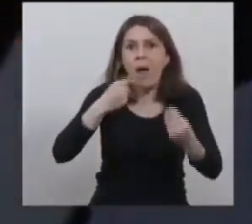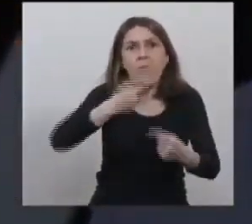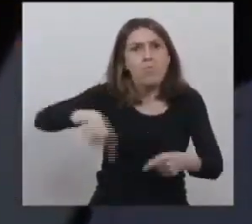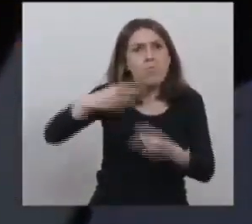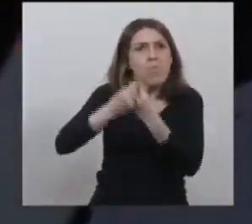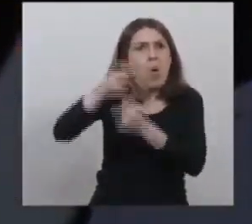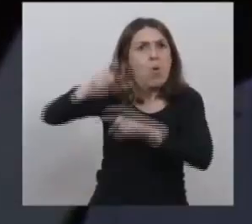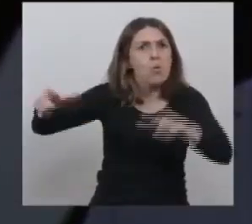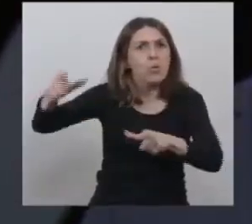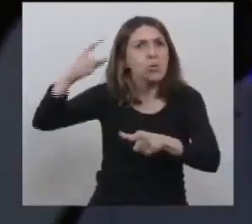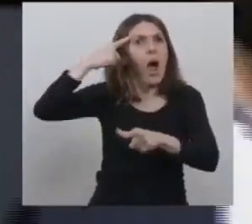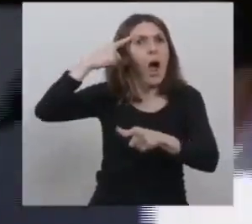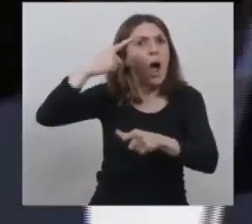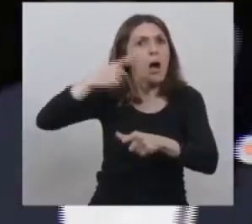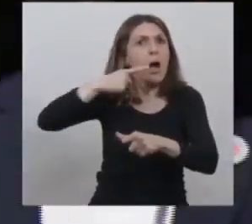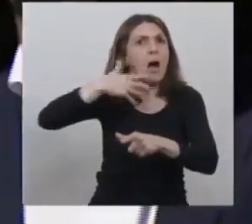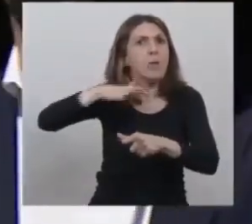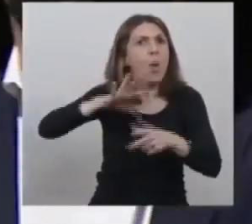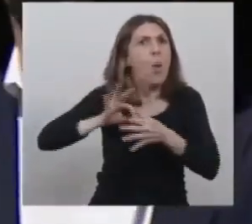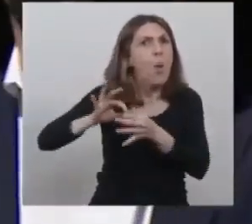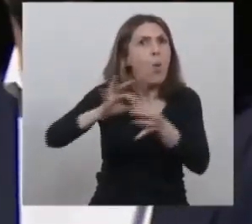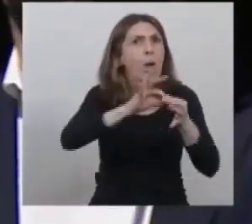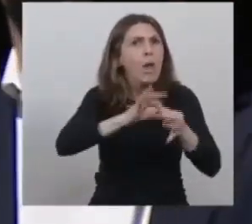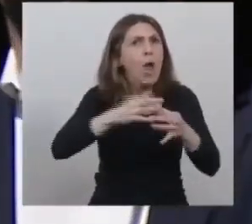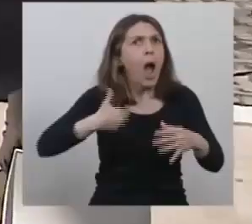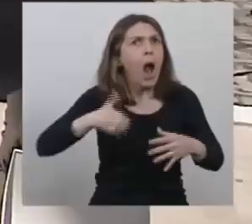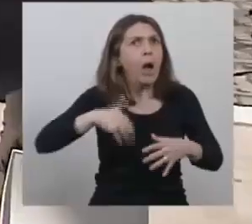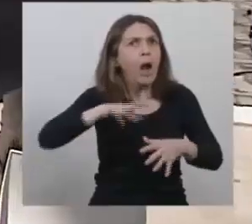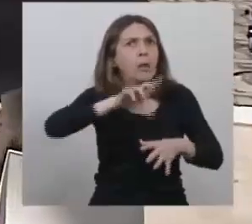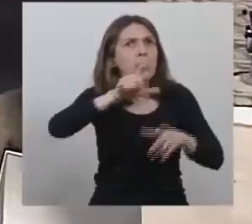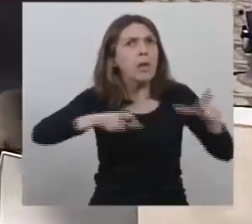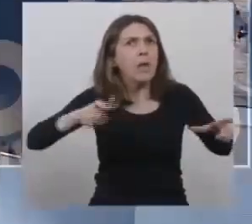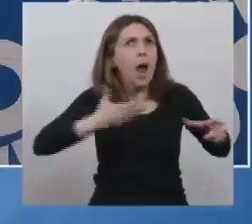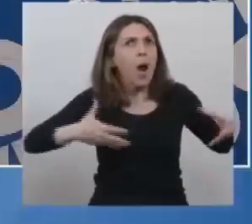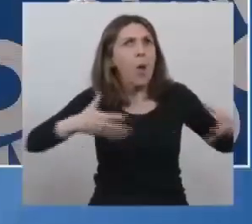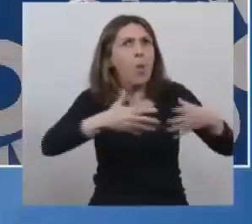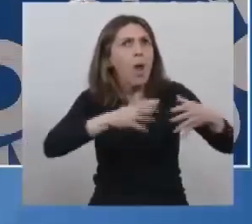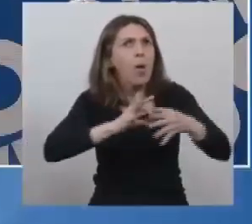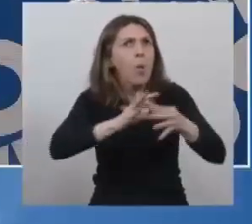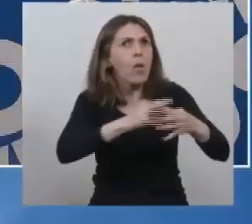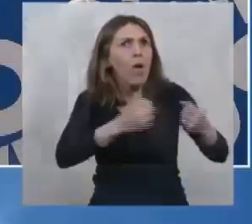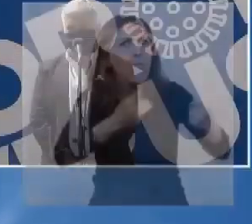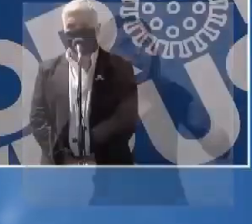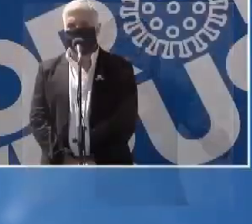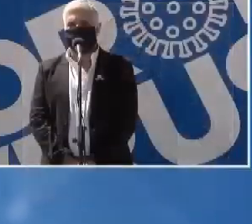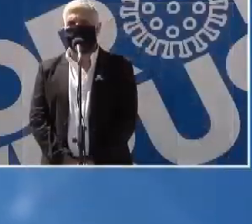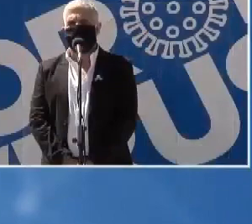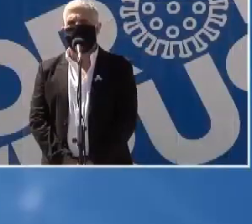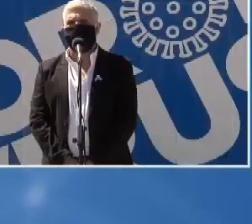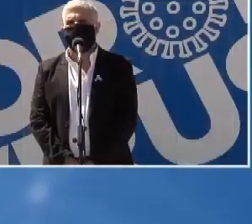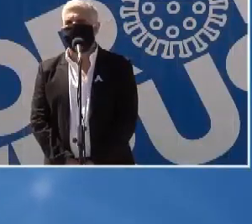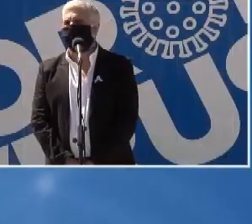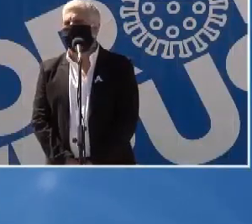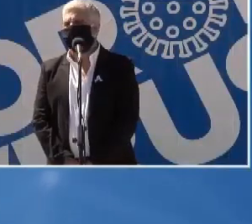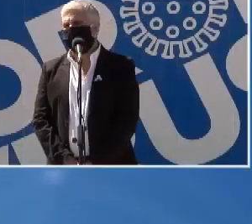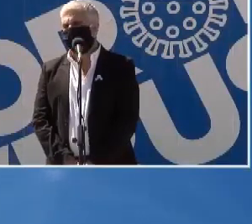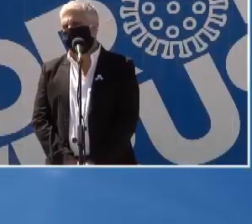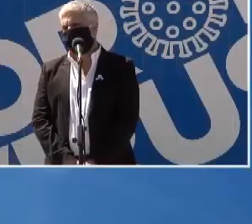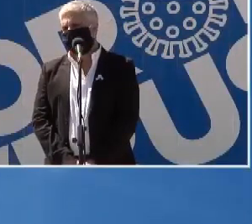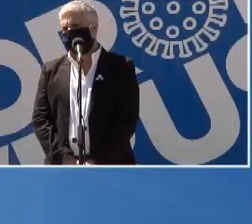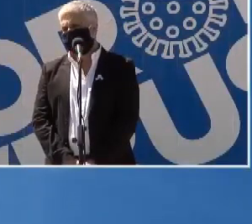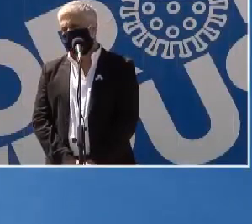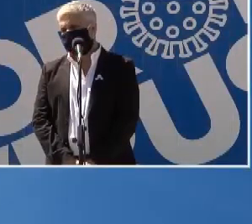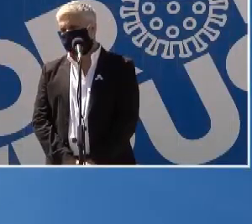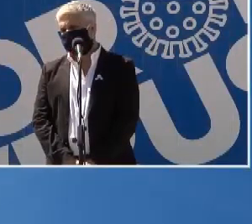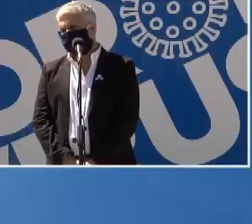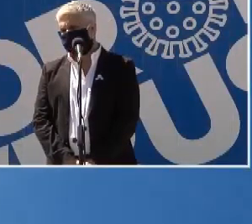fuerza que teníamos con la unidad lo que empezaron a hacer es desunirnos y allá atrás yo escuchaba un formidable discurso de